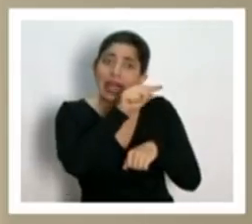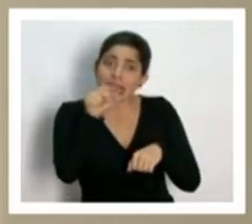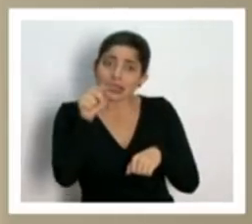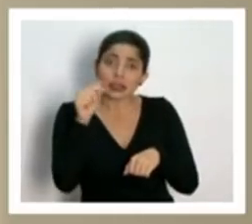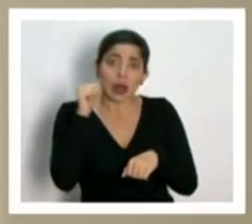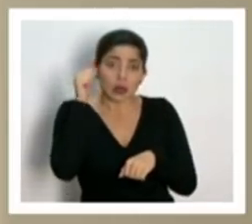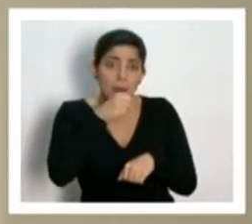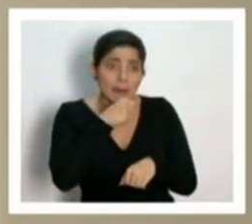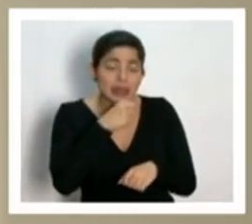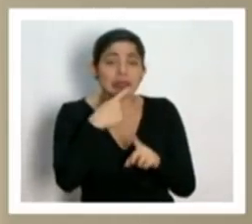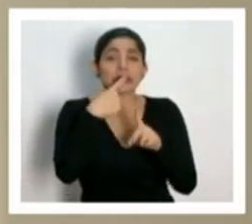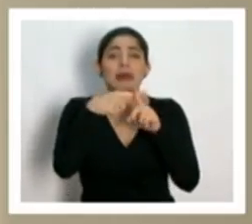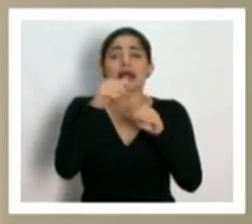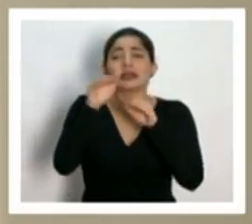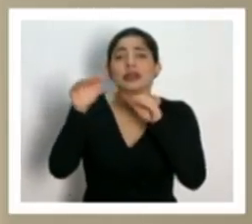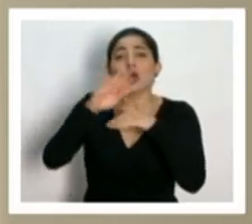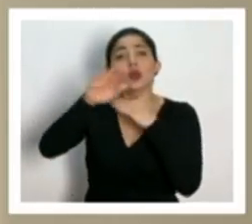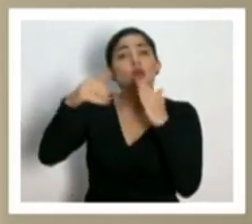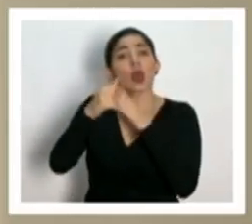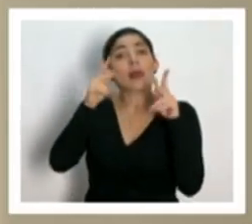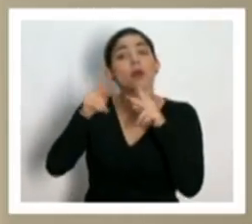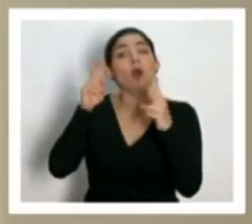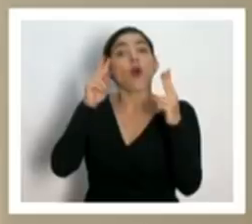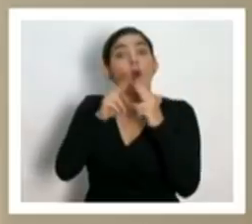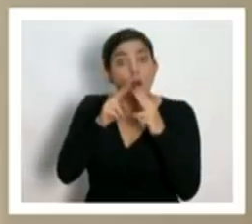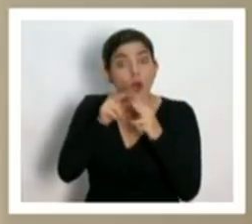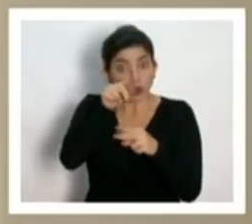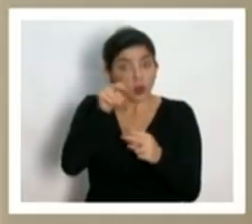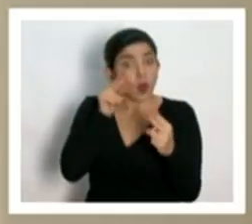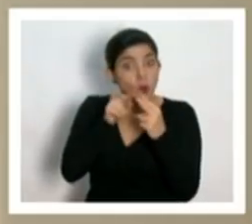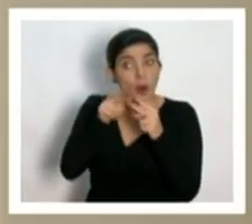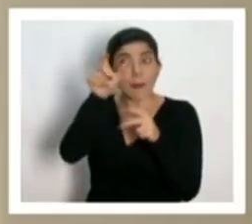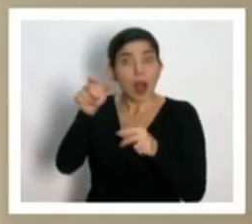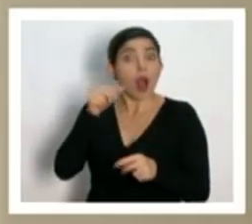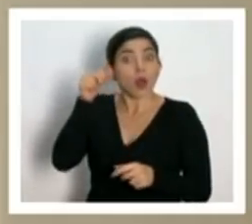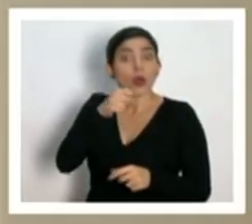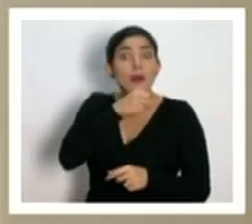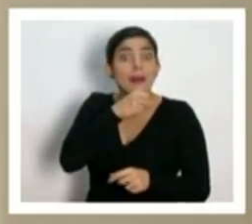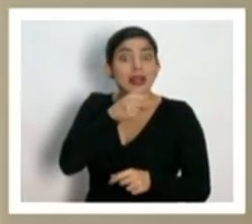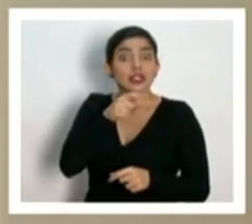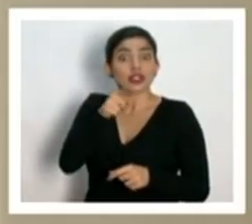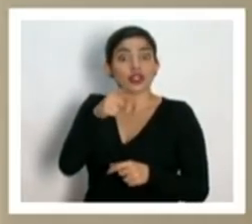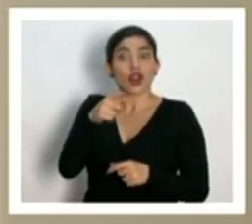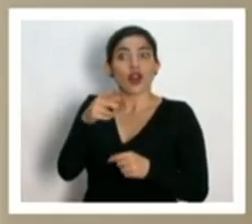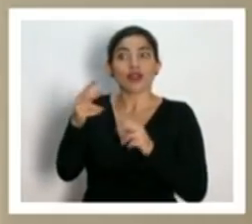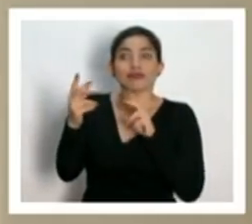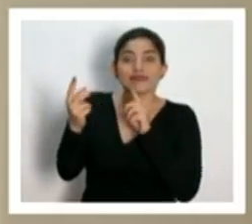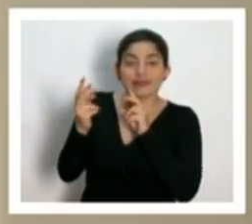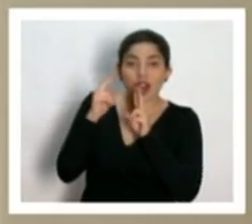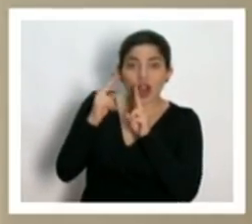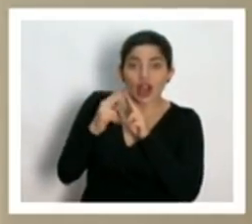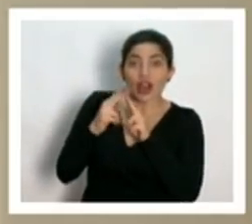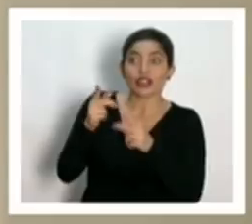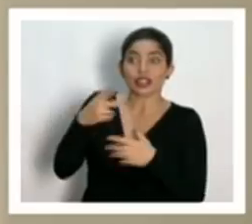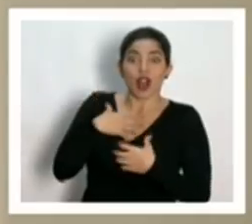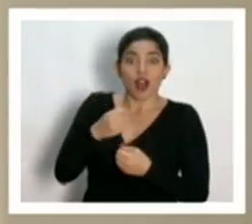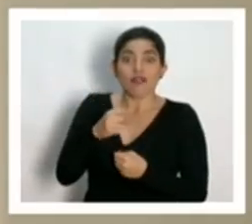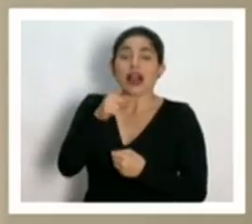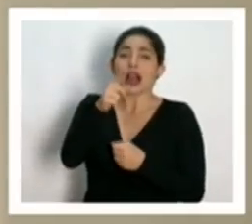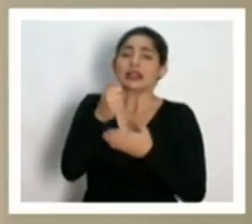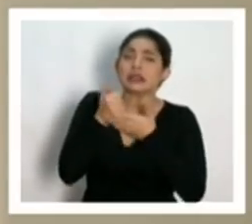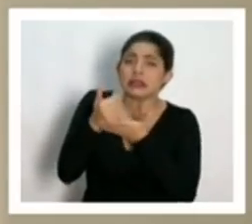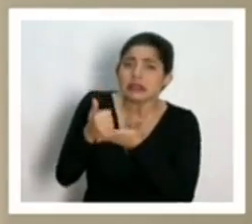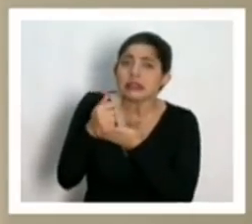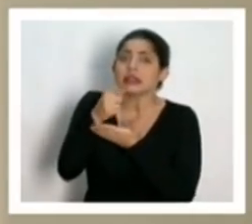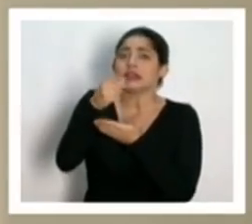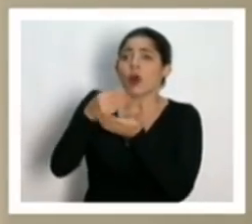segundo, a todos los que conocemos o tenemos personas adultas mayores cerca a que les ayudemos a hacer